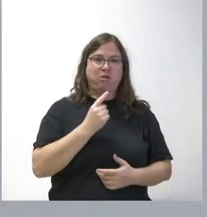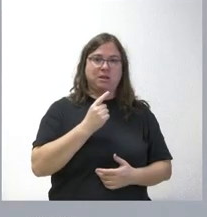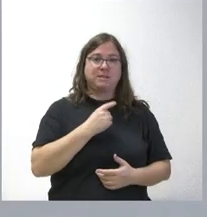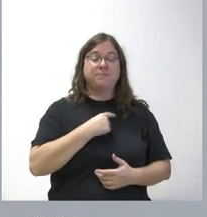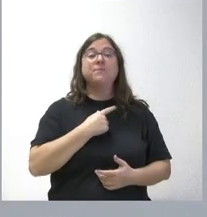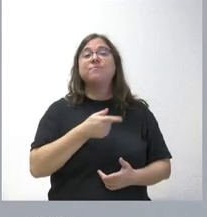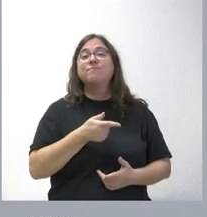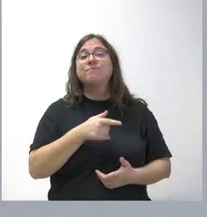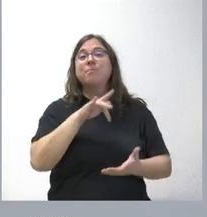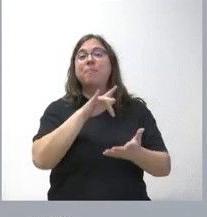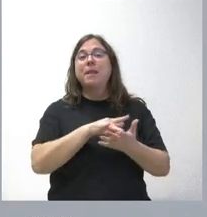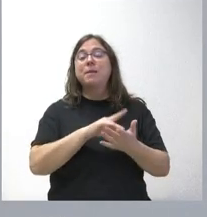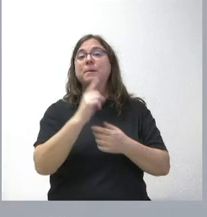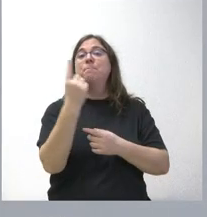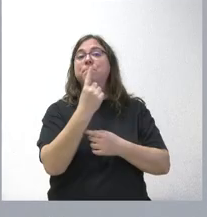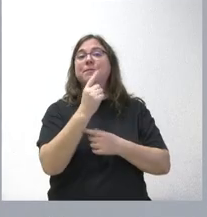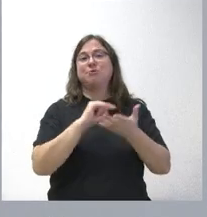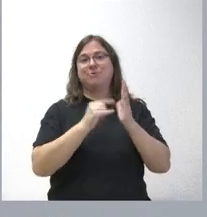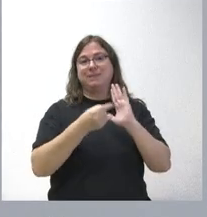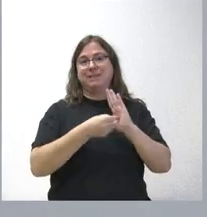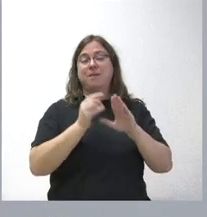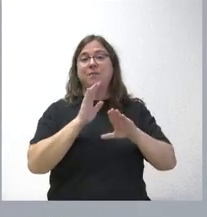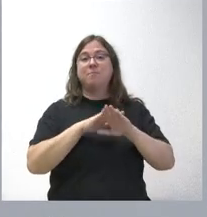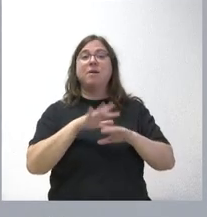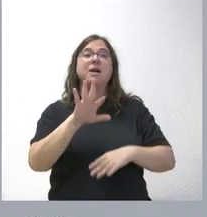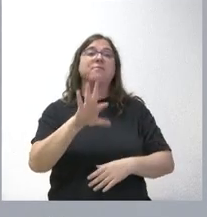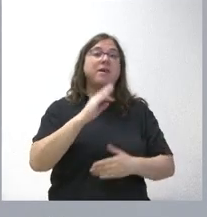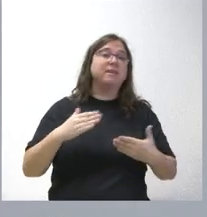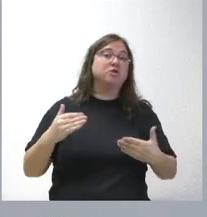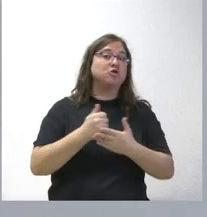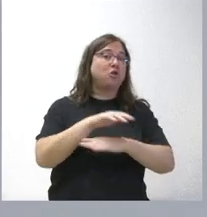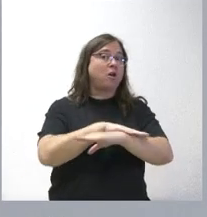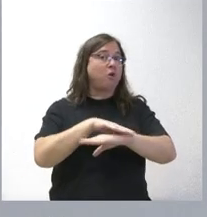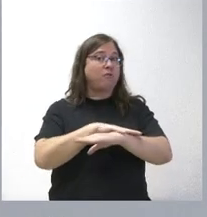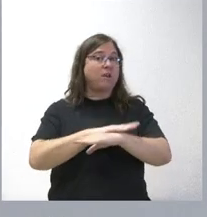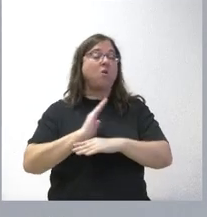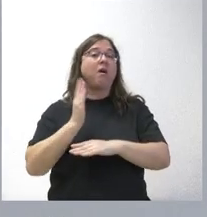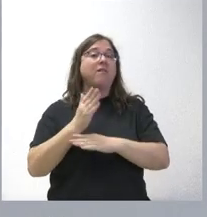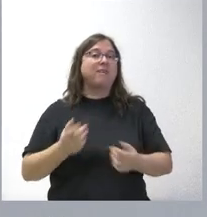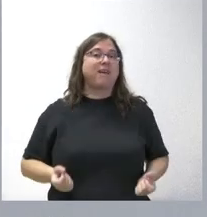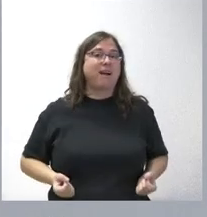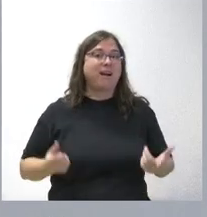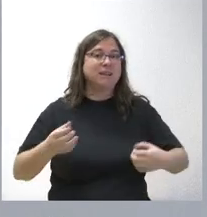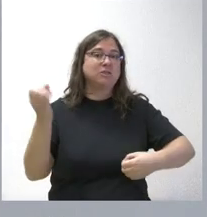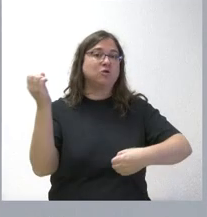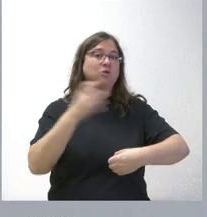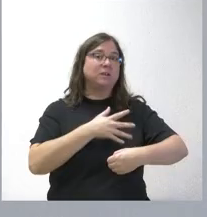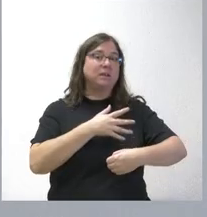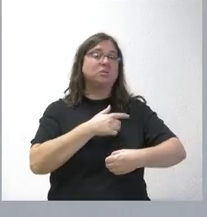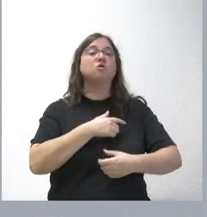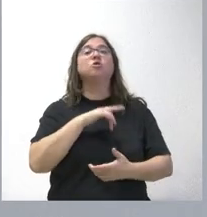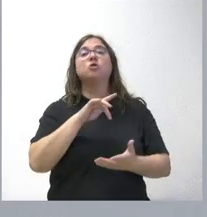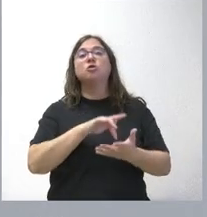y que se establezca primero un mecanismo para que aquellas decisiones del Gobierno que afecta a ingresos o gastos de las comunidades autónomas se tenga en cuenta